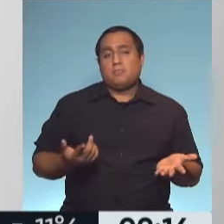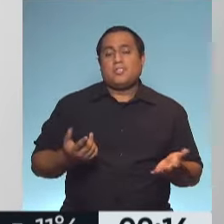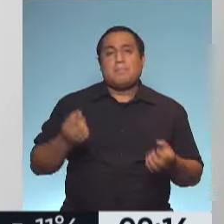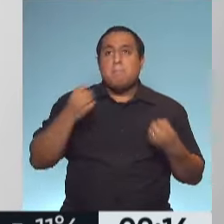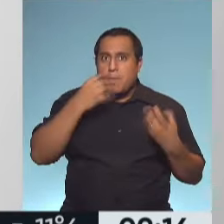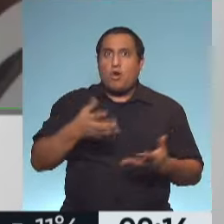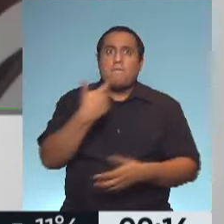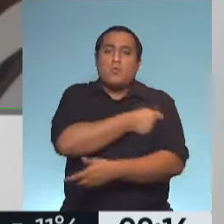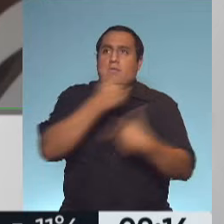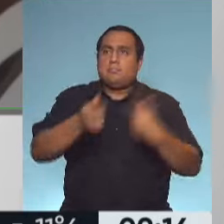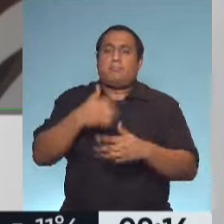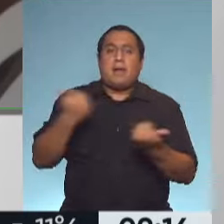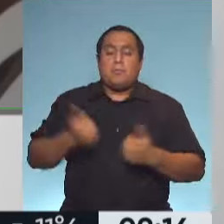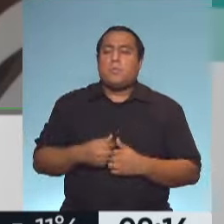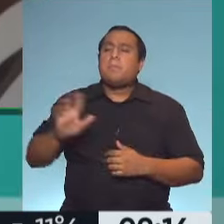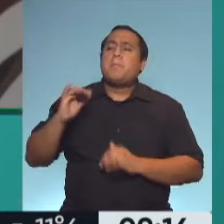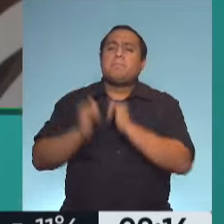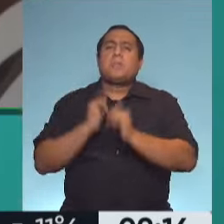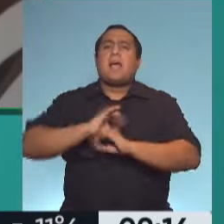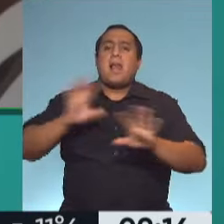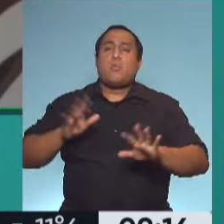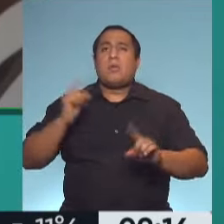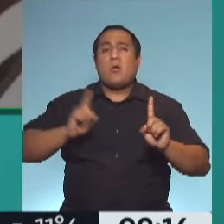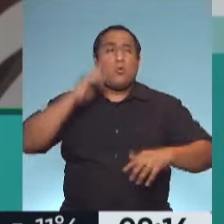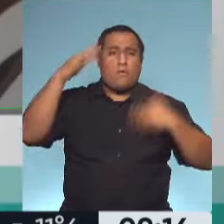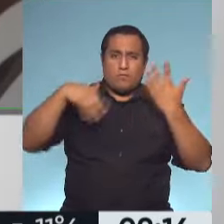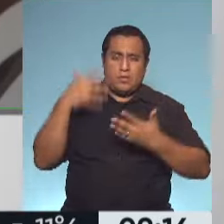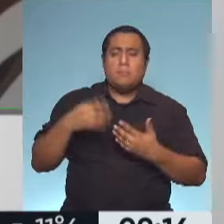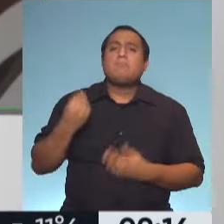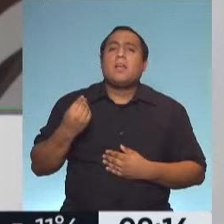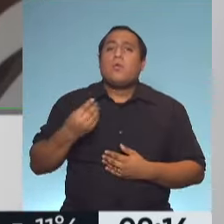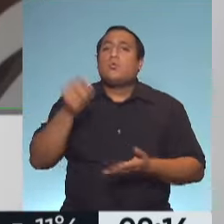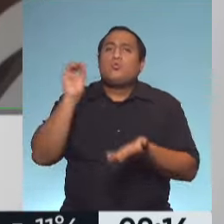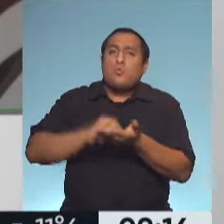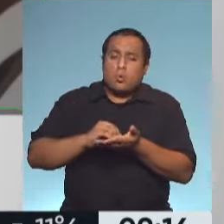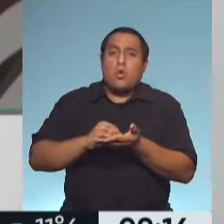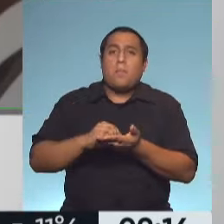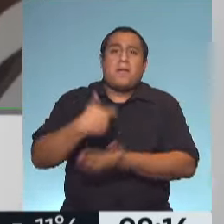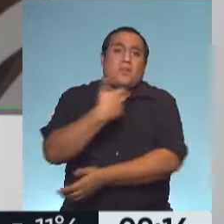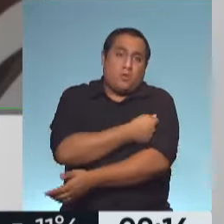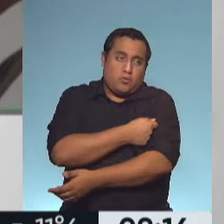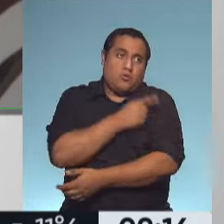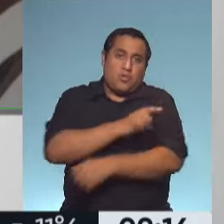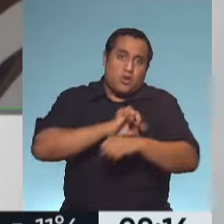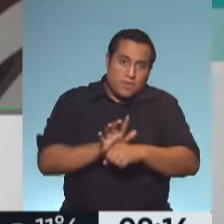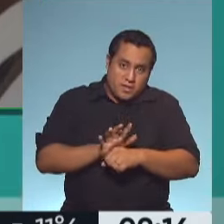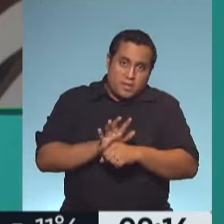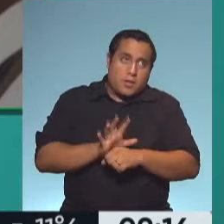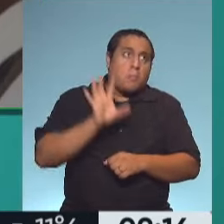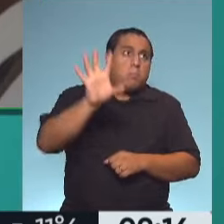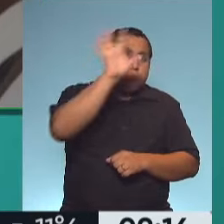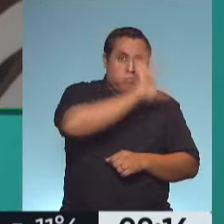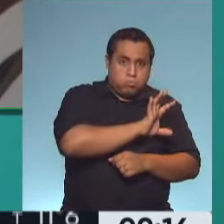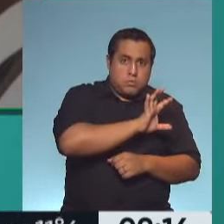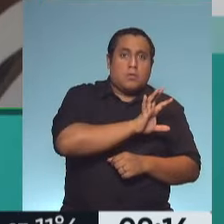quiero hacer una aclaración porque hay muchas confusiones en esto y es que justamente los turnos para la vacunación COVID lo da cada jurisdicción.